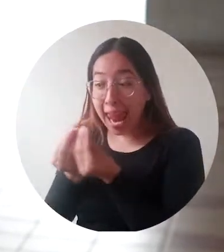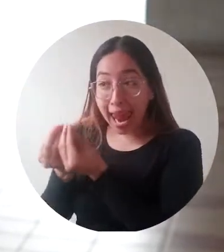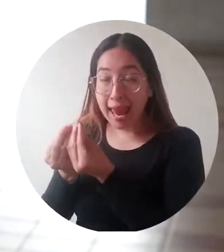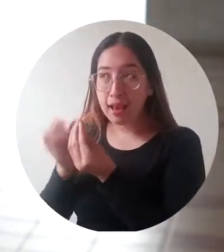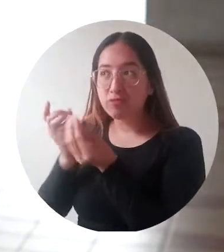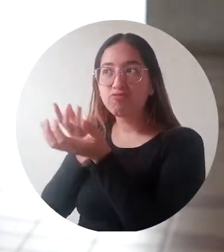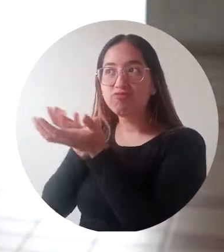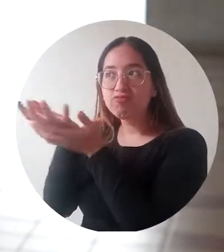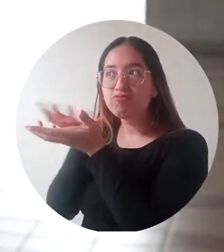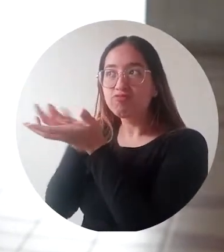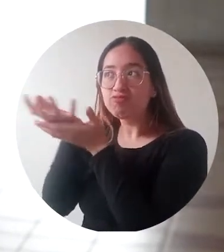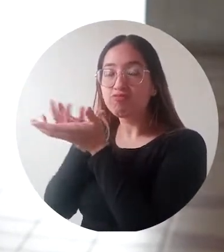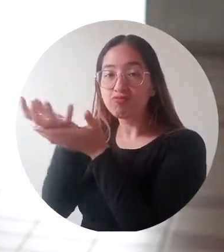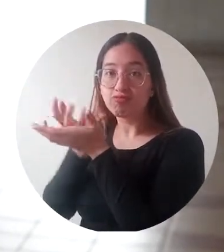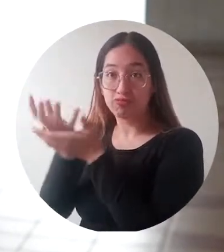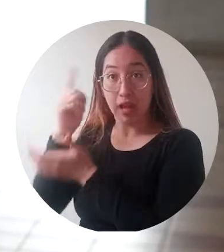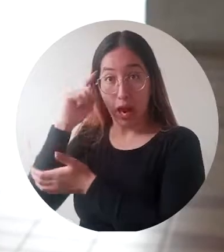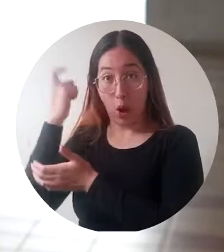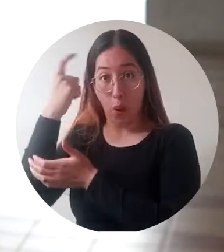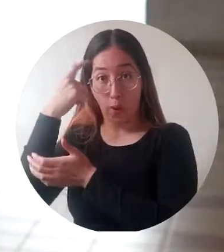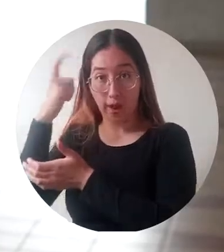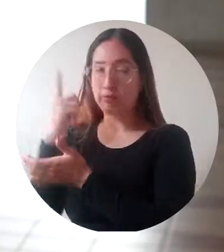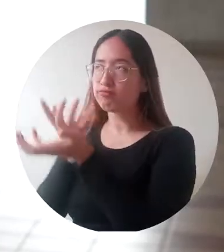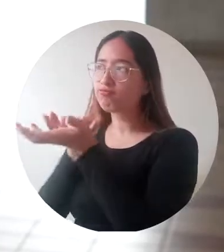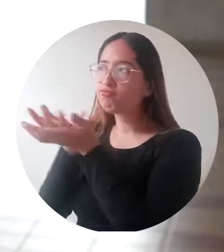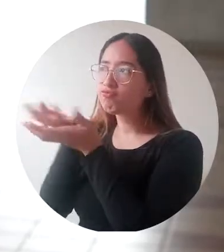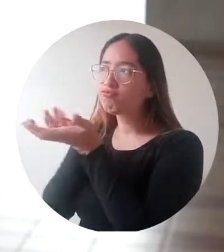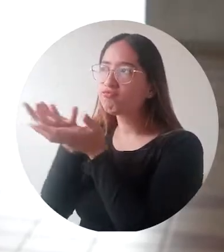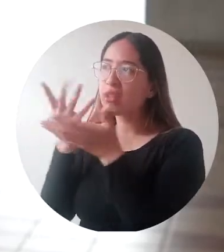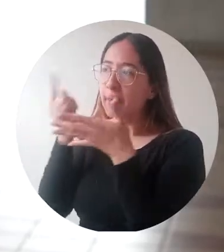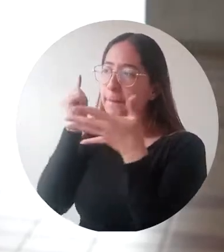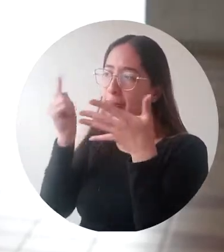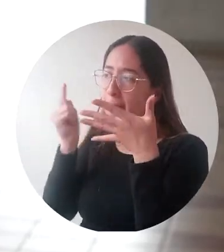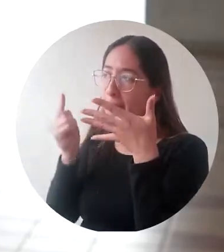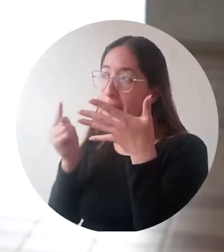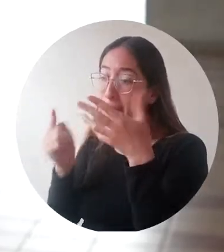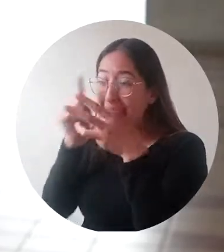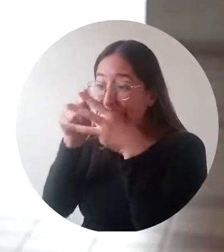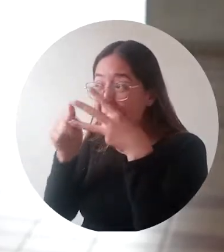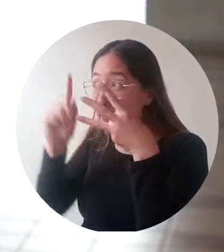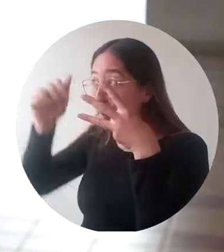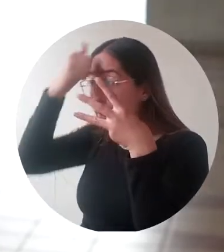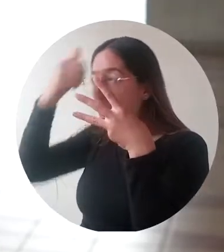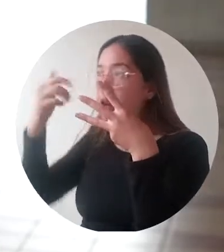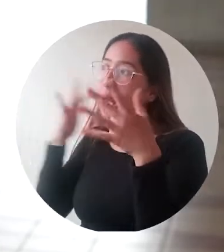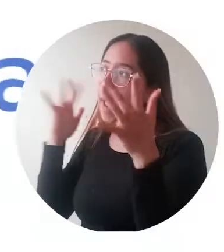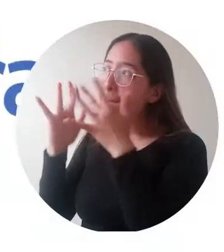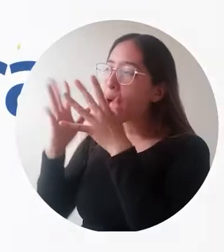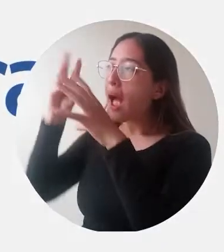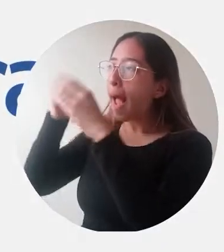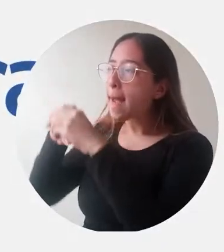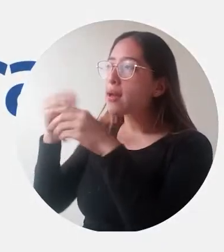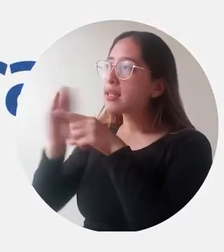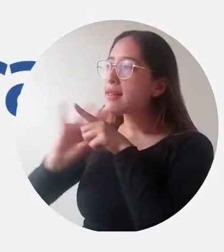Gobierno Nacional las normas en estos tres aspectos que se deben implementar en el país.